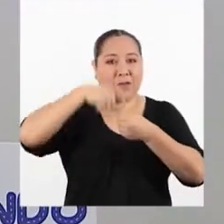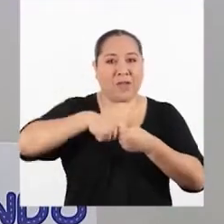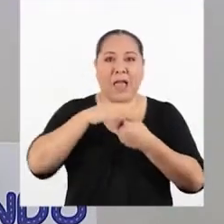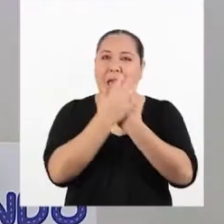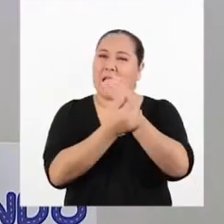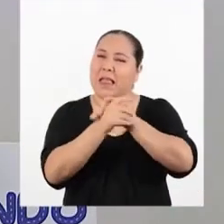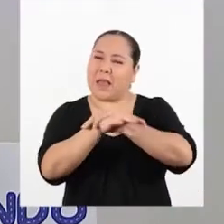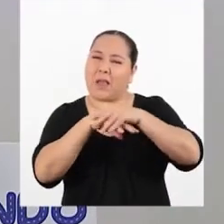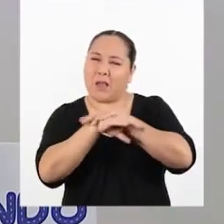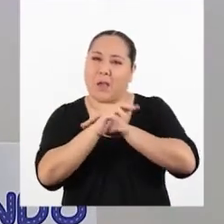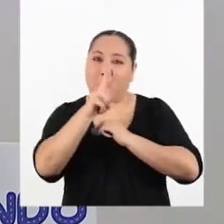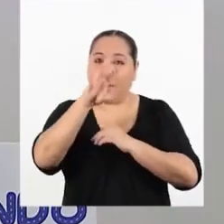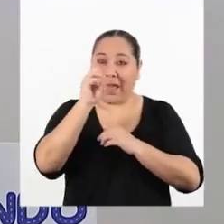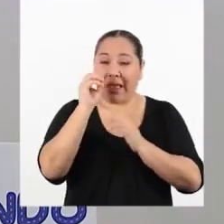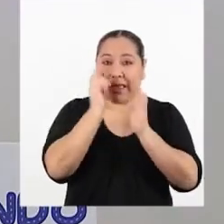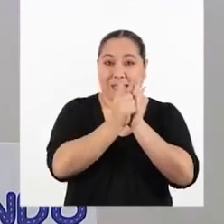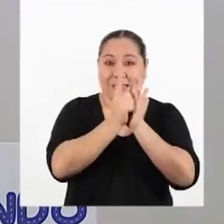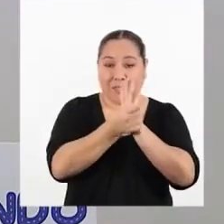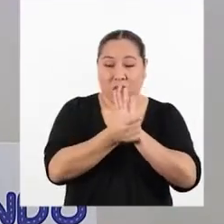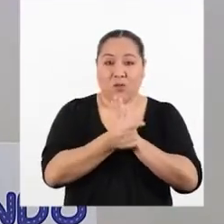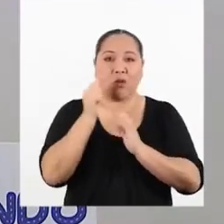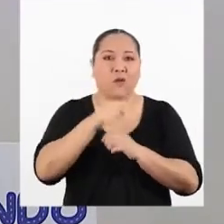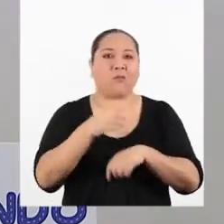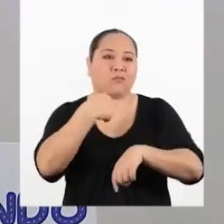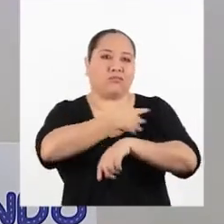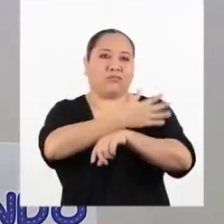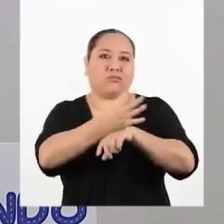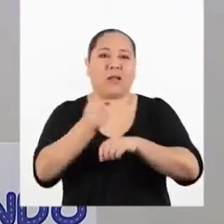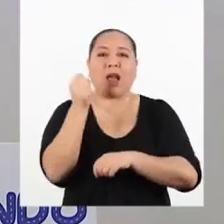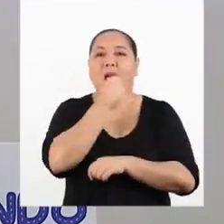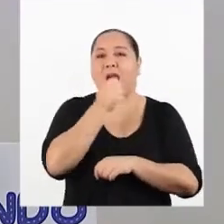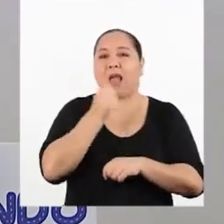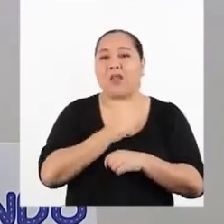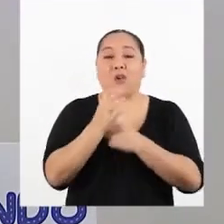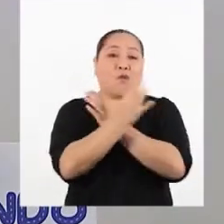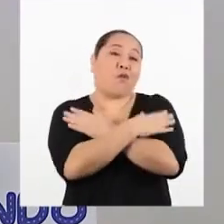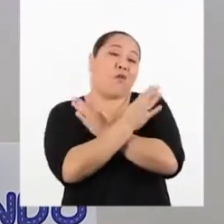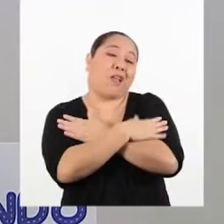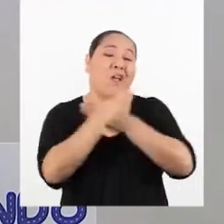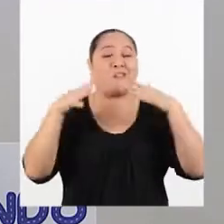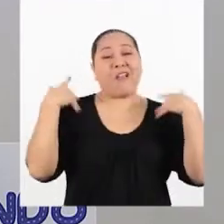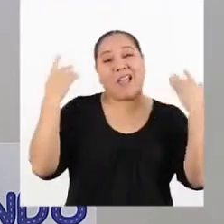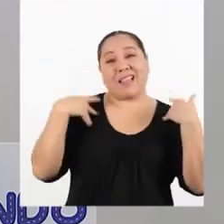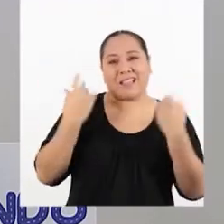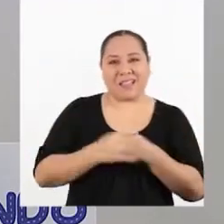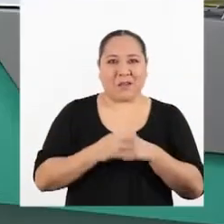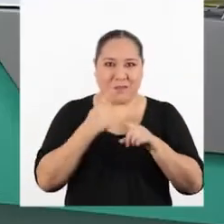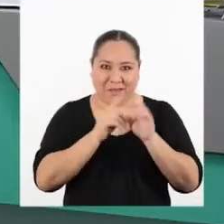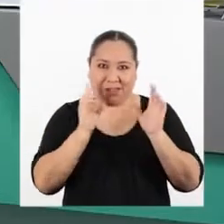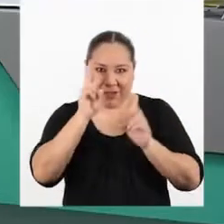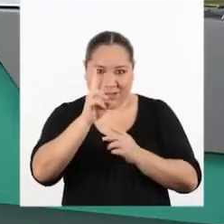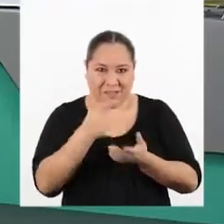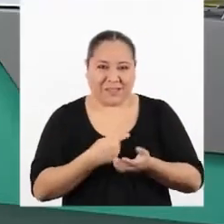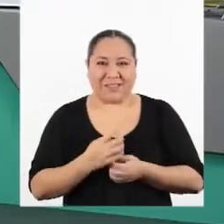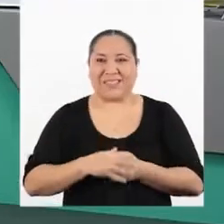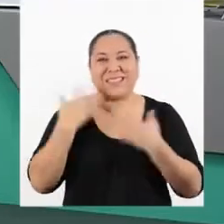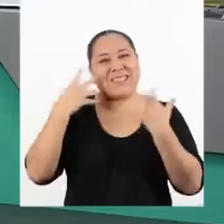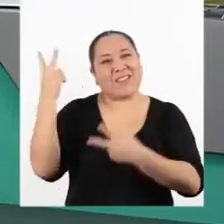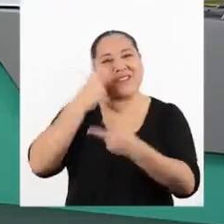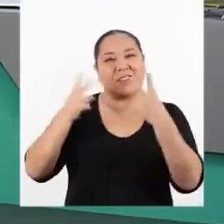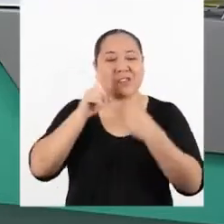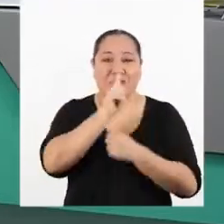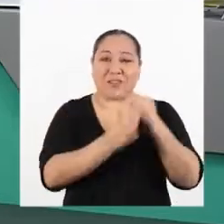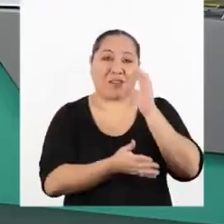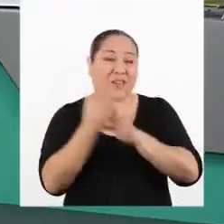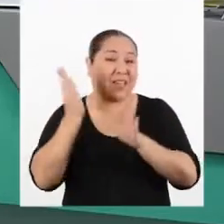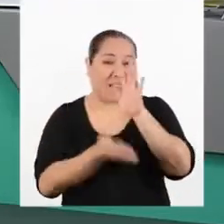lavarse 20 segundos. O sea, lo que demora cantar, cumple años, feliz, pero dos veces. Y ya volvemos. No